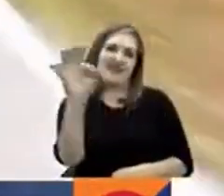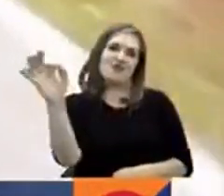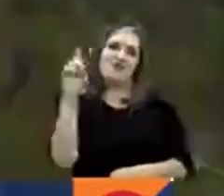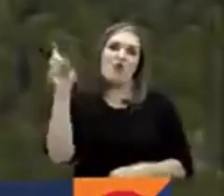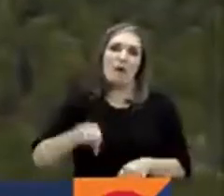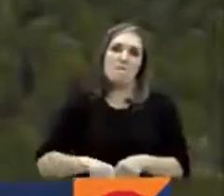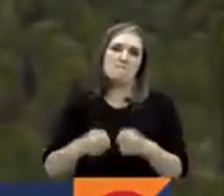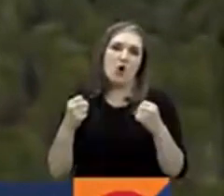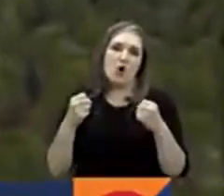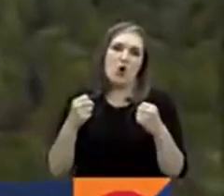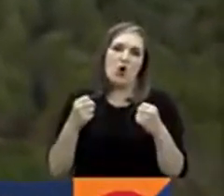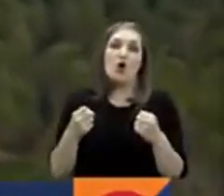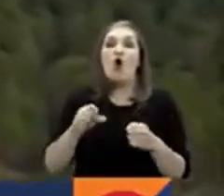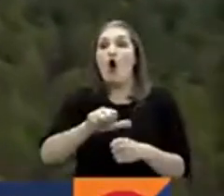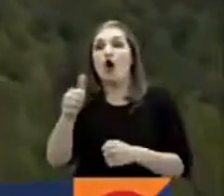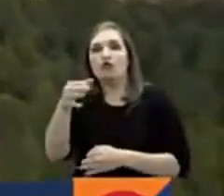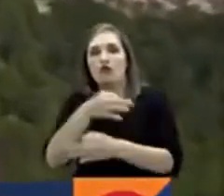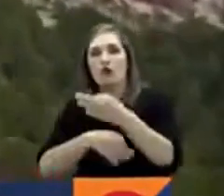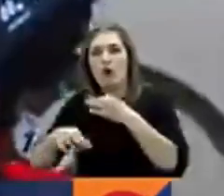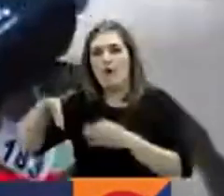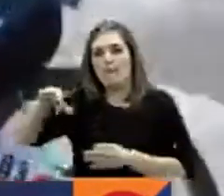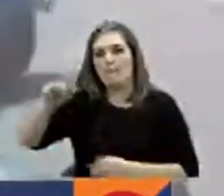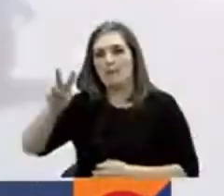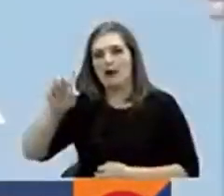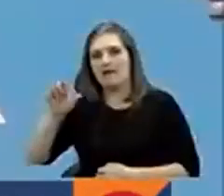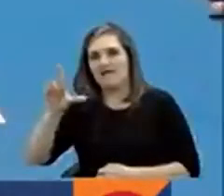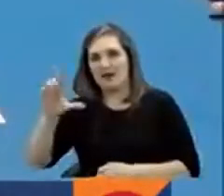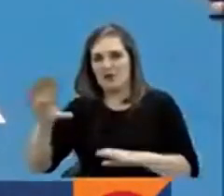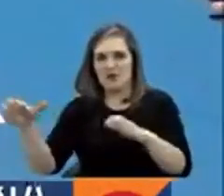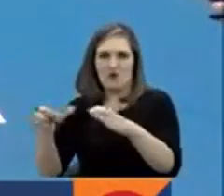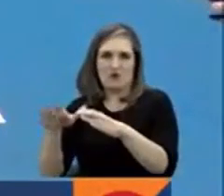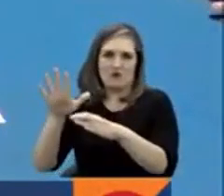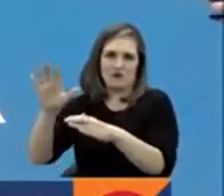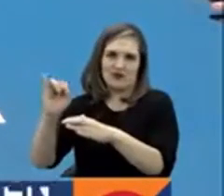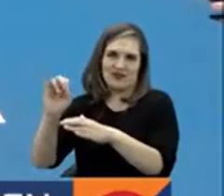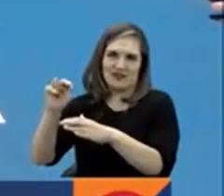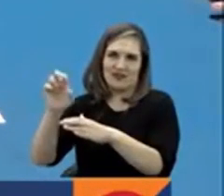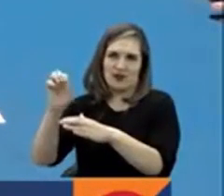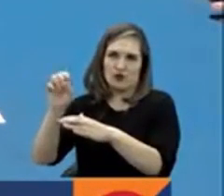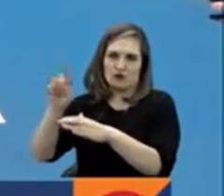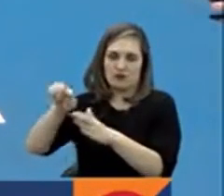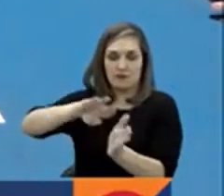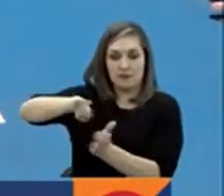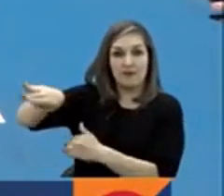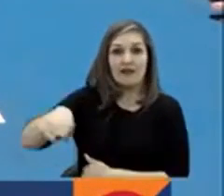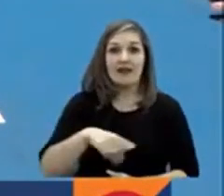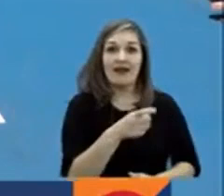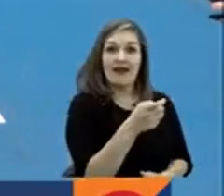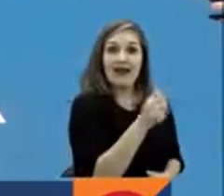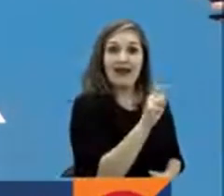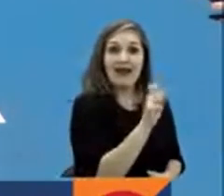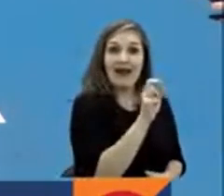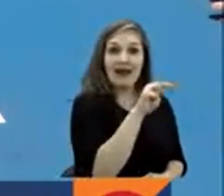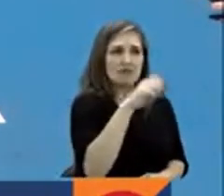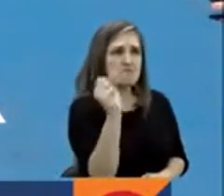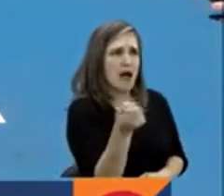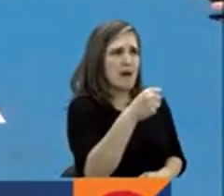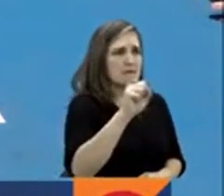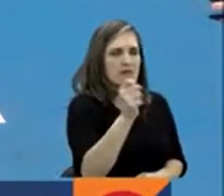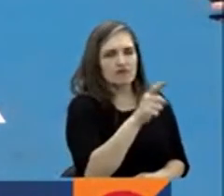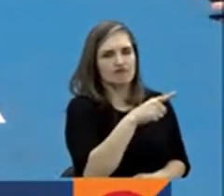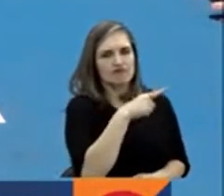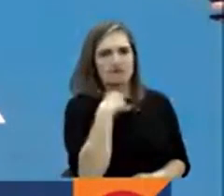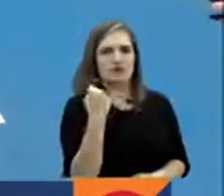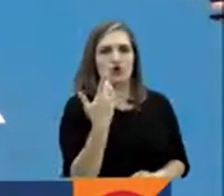y en su lugar estará Pavel Sivakov para el Ineos Grenadiers. El tenista colombiano Daniel Galán cayó en la primera ronda del ATP 250